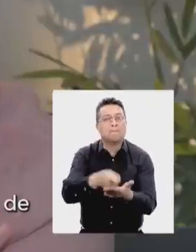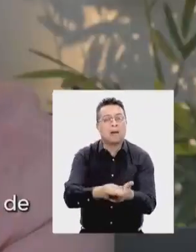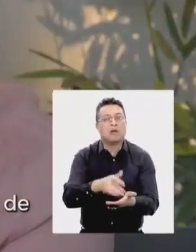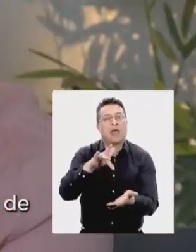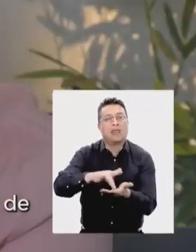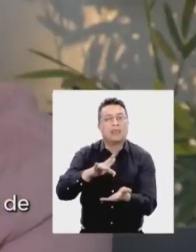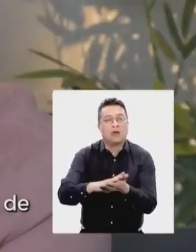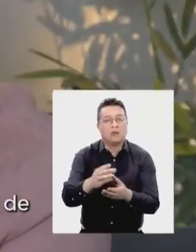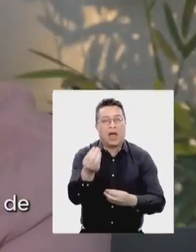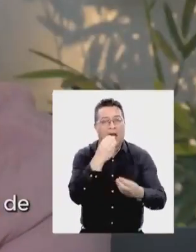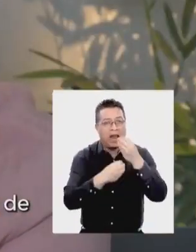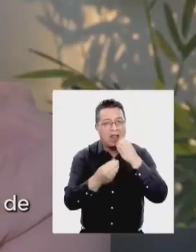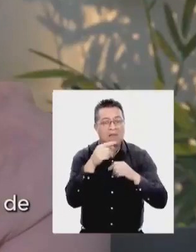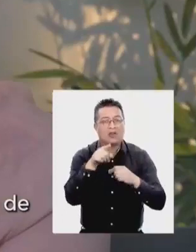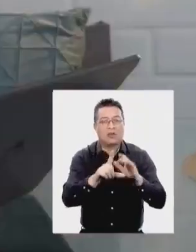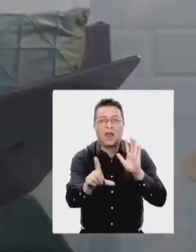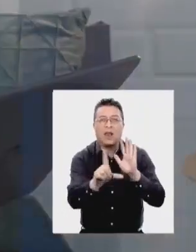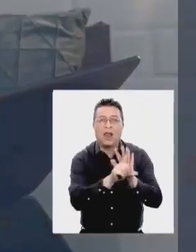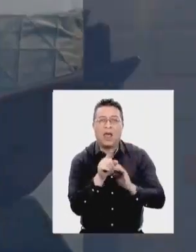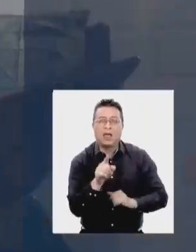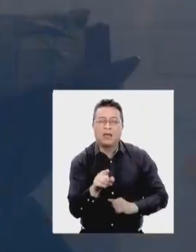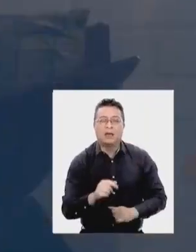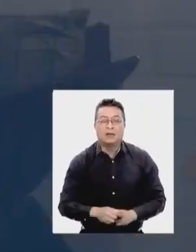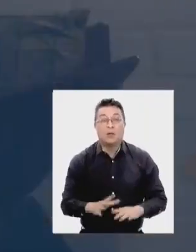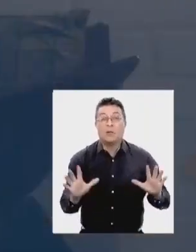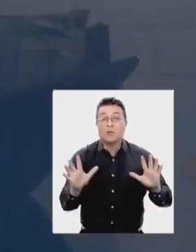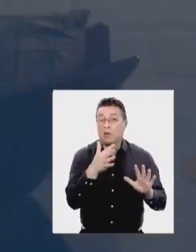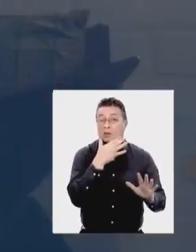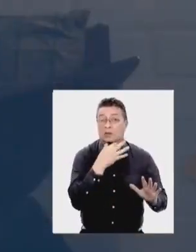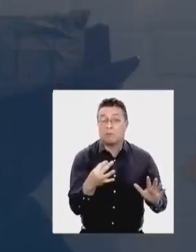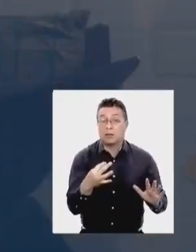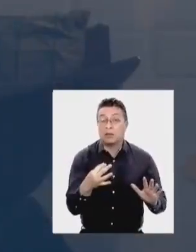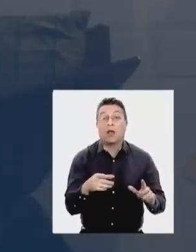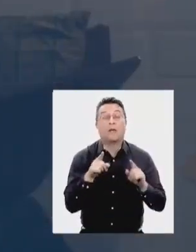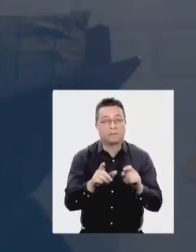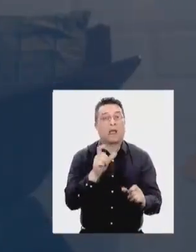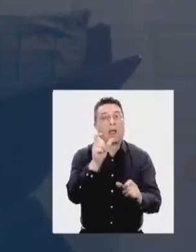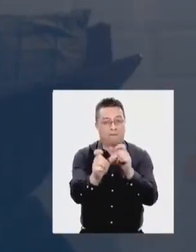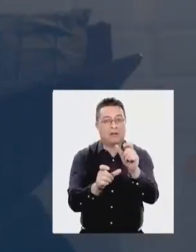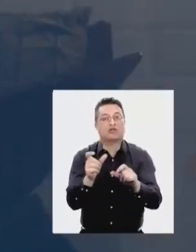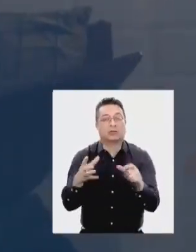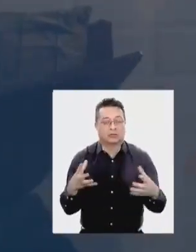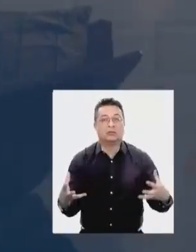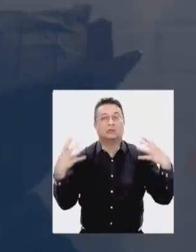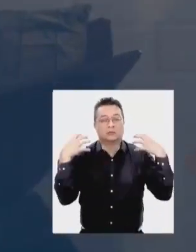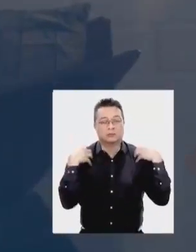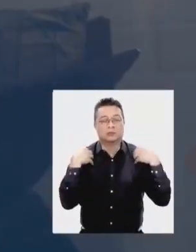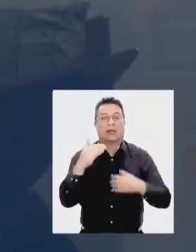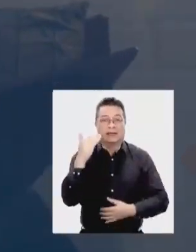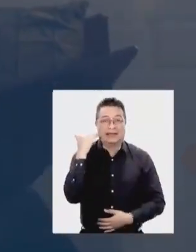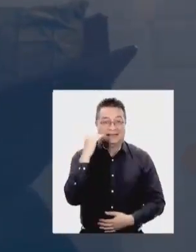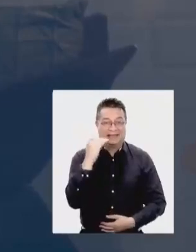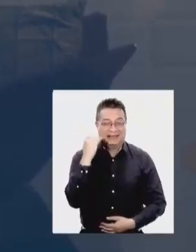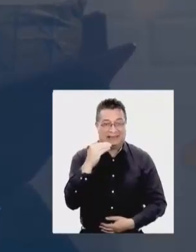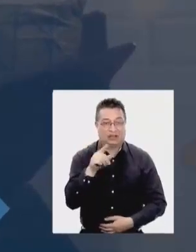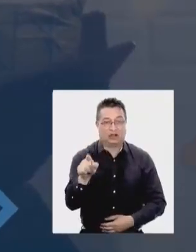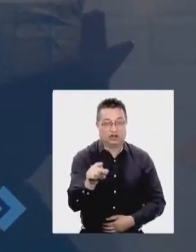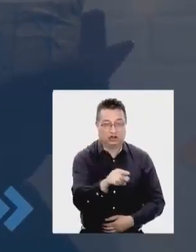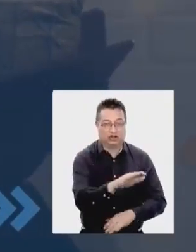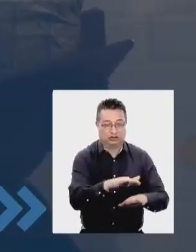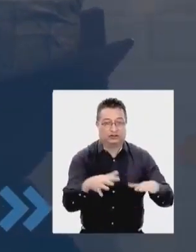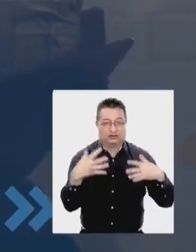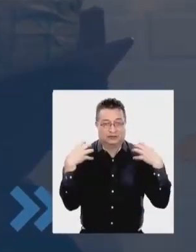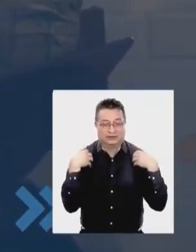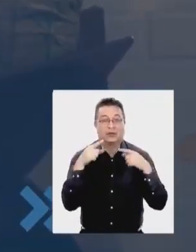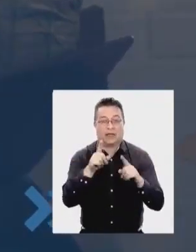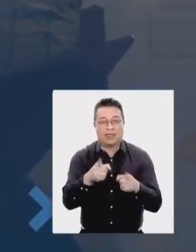alimento según esta ley, Teresita? Muy simple. La persona a cargo de los niños o niñas debe presentar una